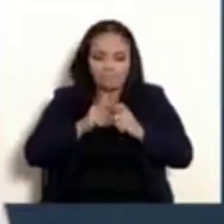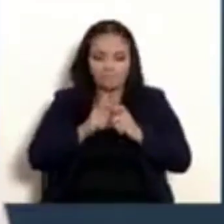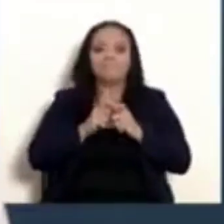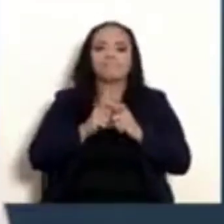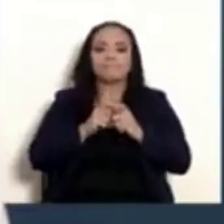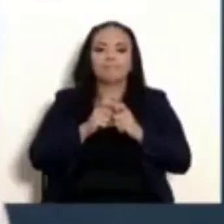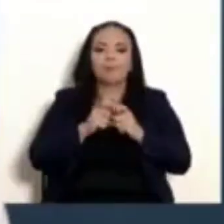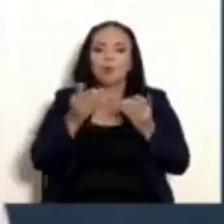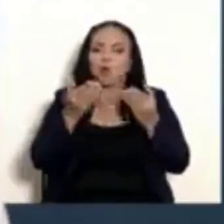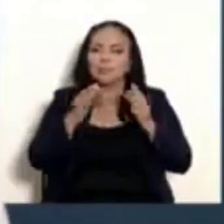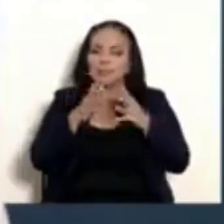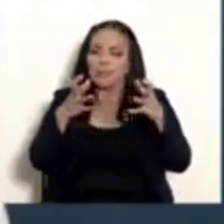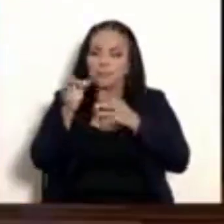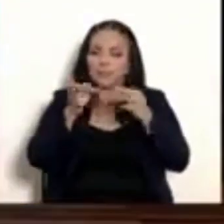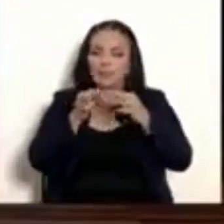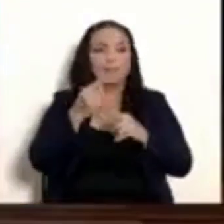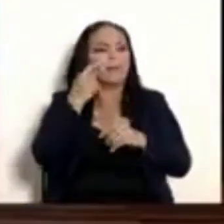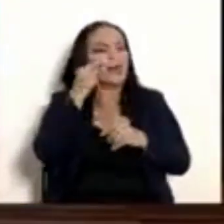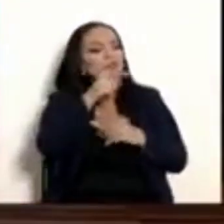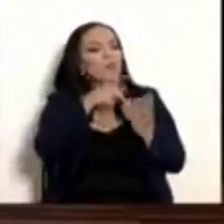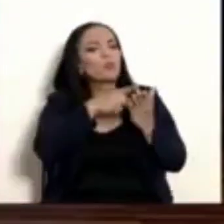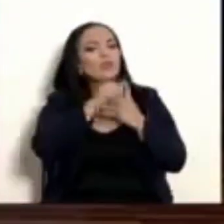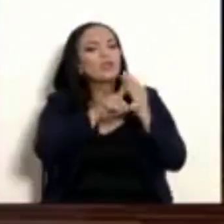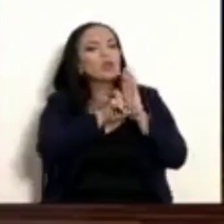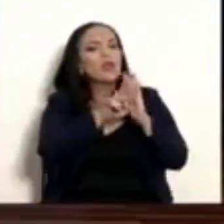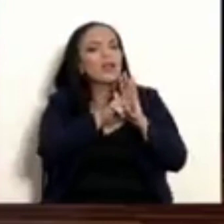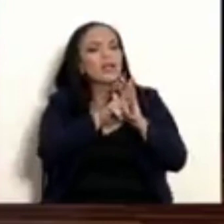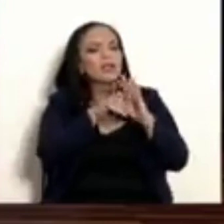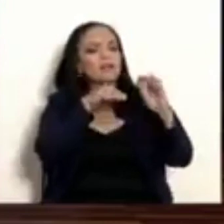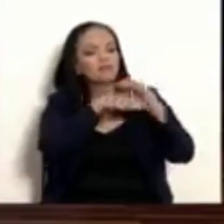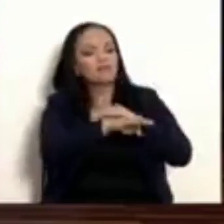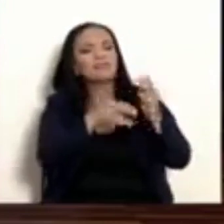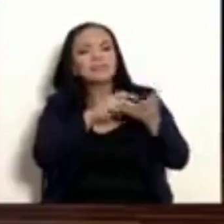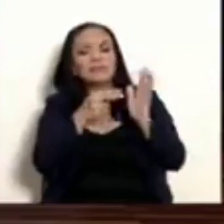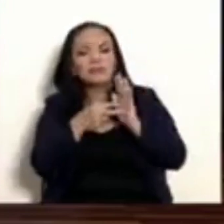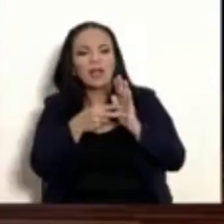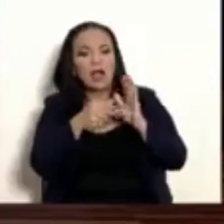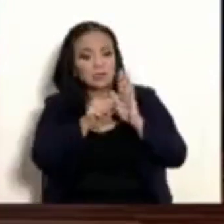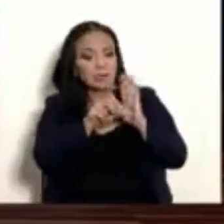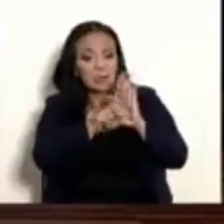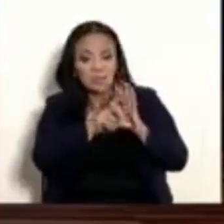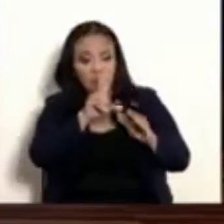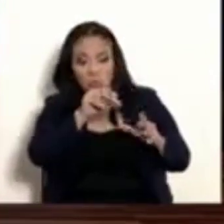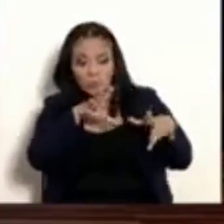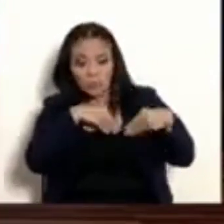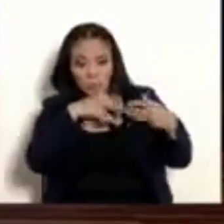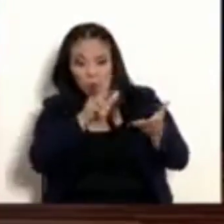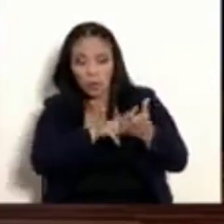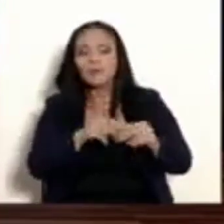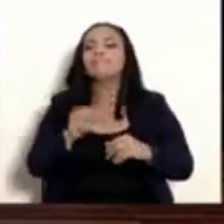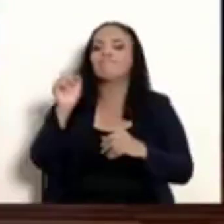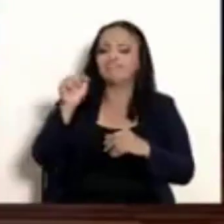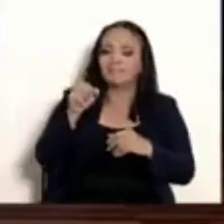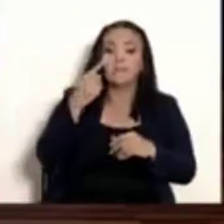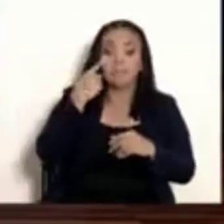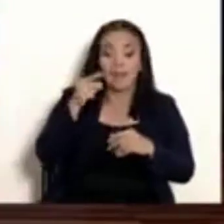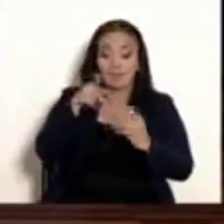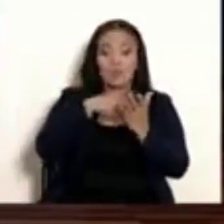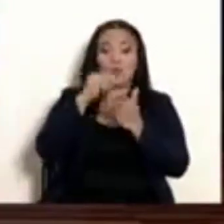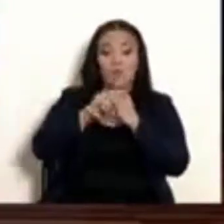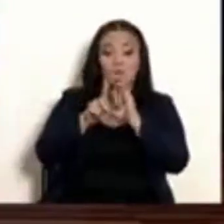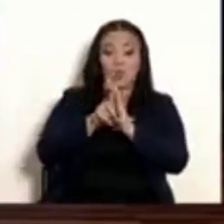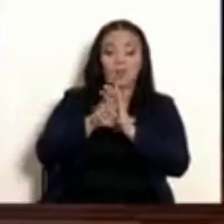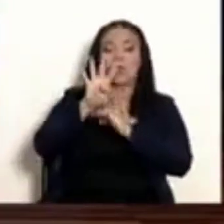grandes. Esto del proyecto de ley archivado, ¿qué significa? Que la Asamblea no lo pasó. Sí, señor. Tenía cuatro años, tenía que